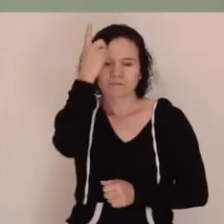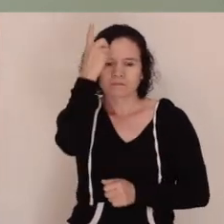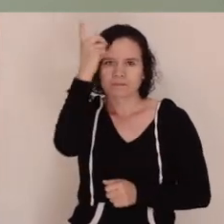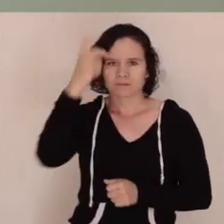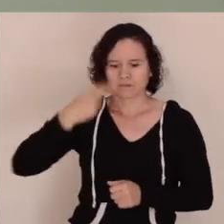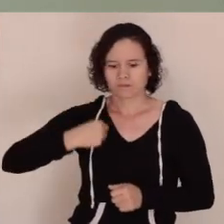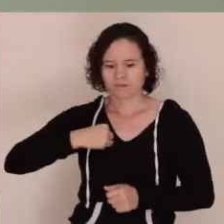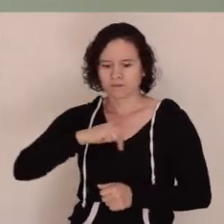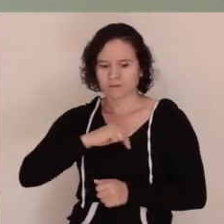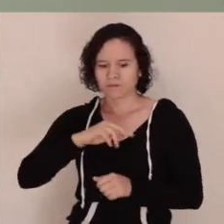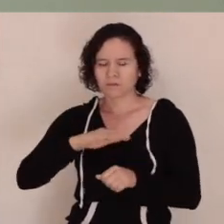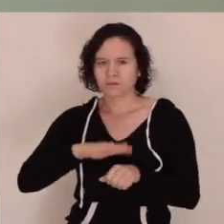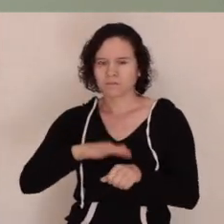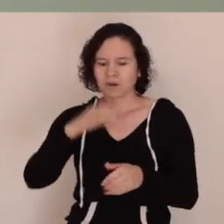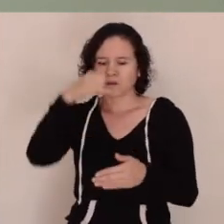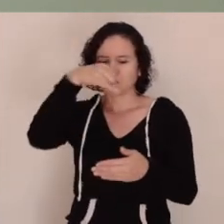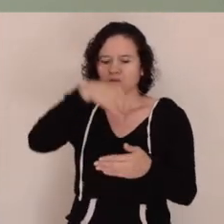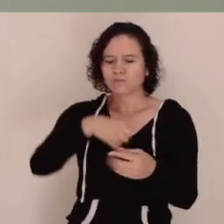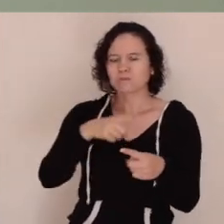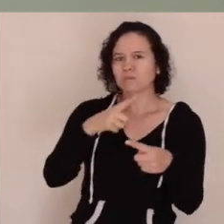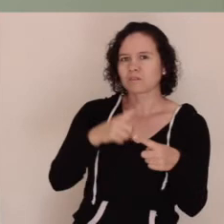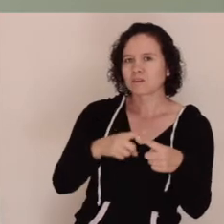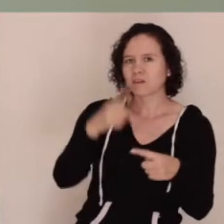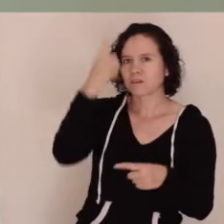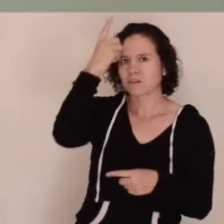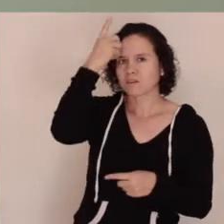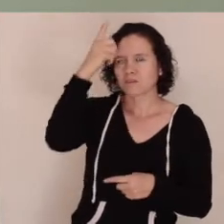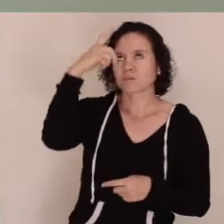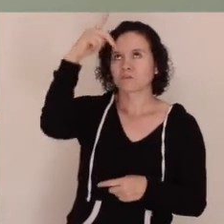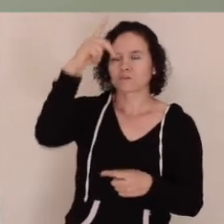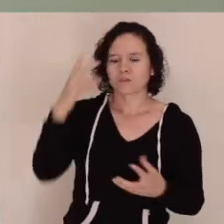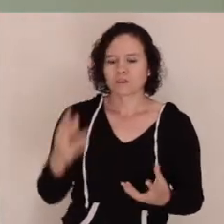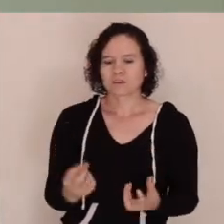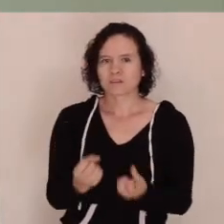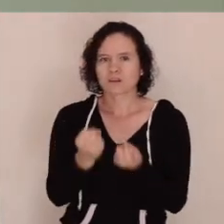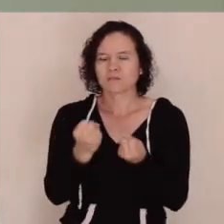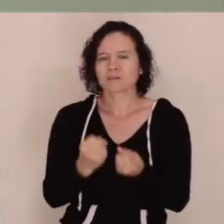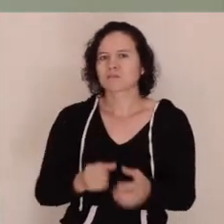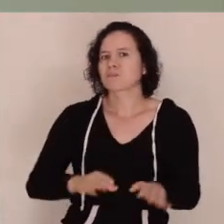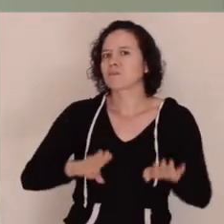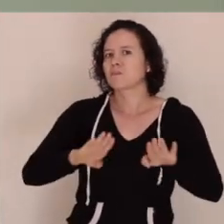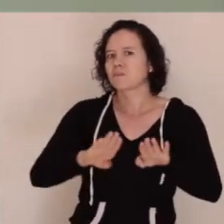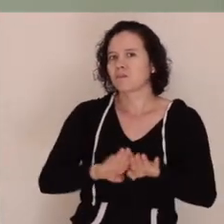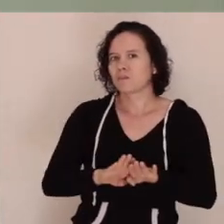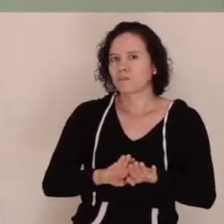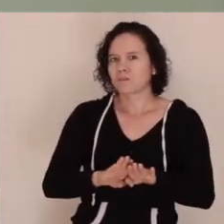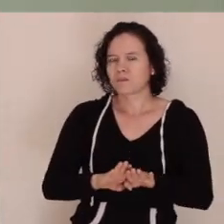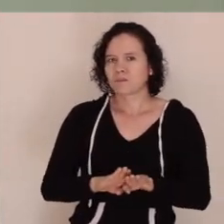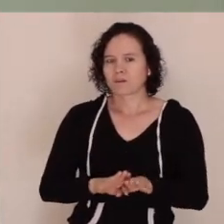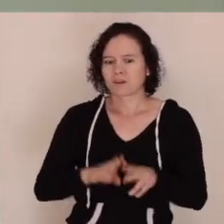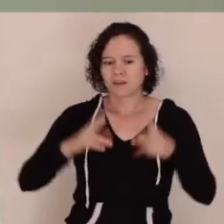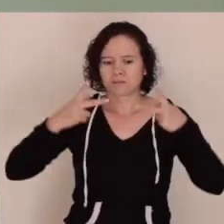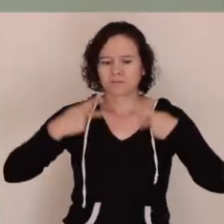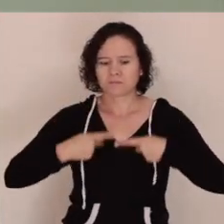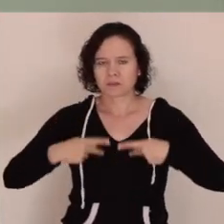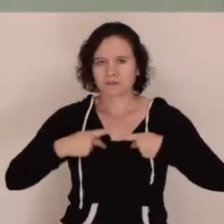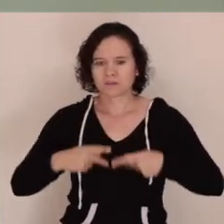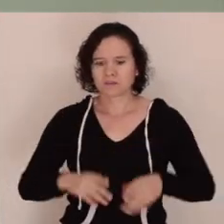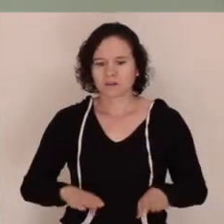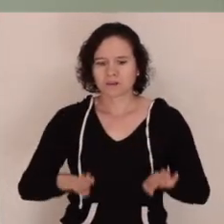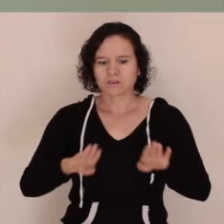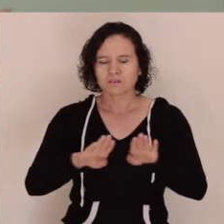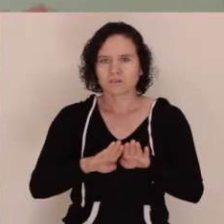ir profundizando más en quién es Dios, cómo es su obra de salvación, cómo es la grandeza del ser humano